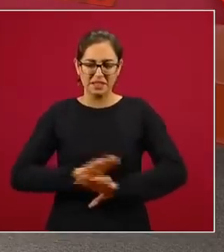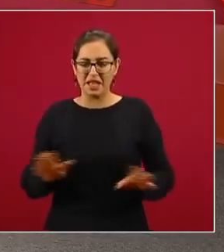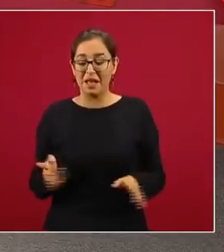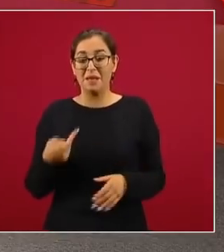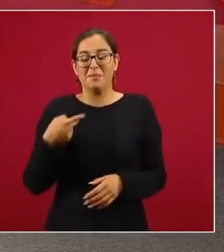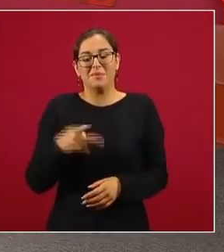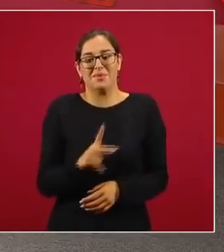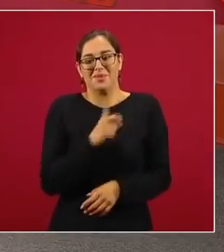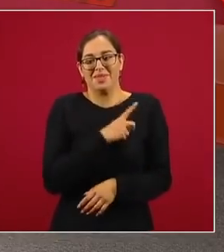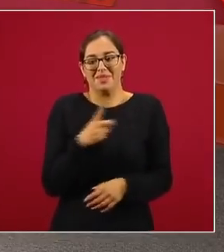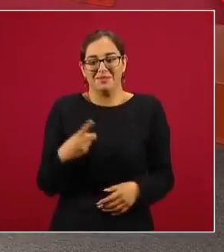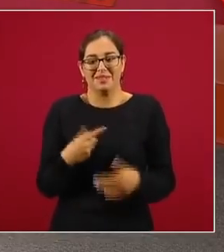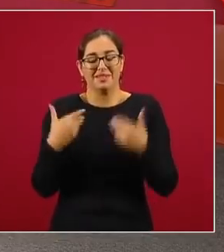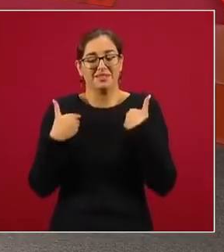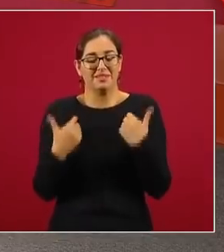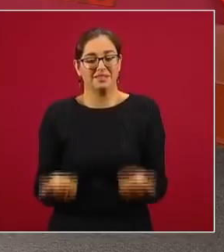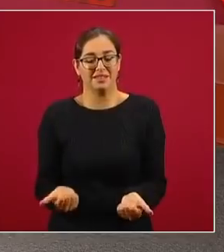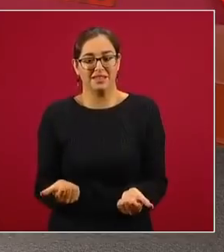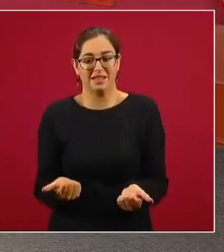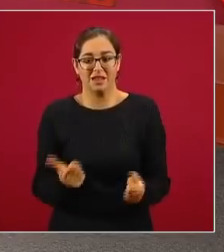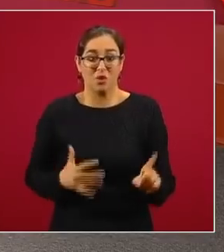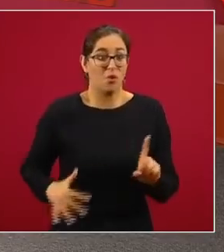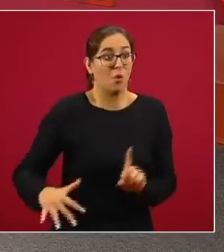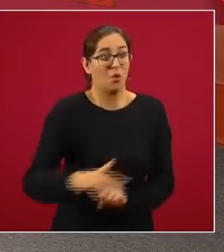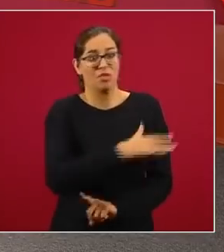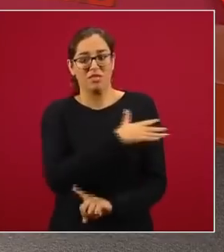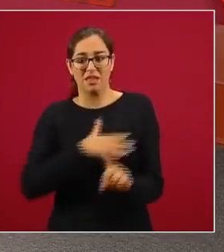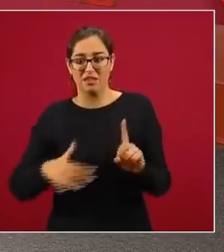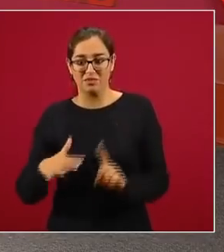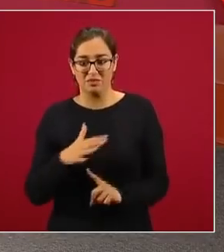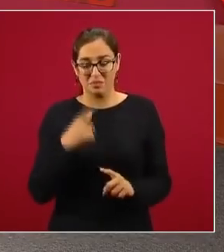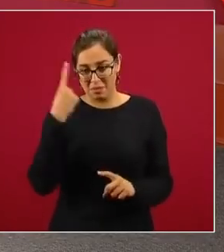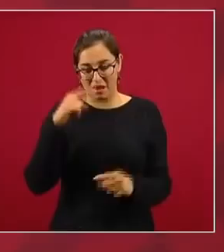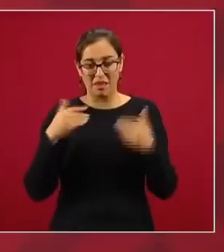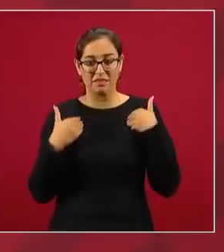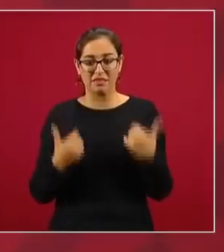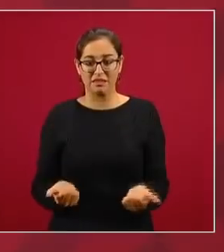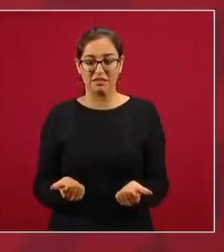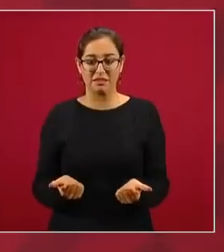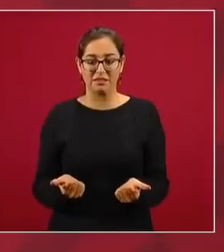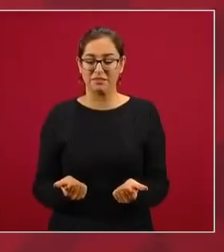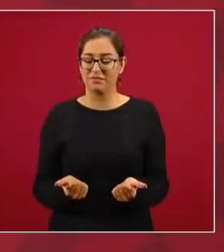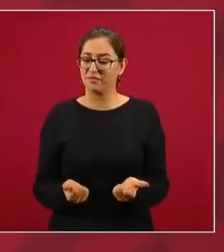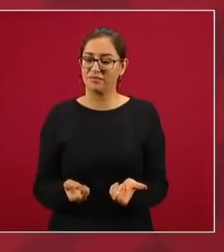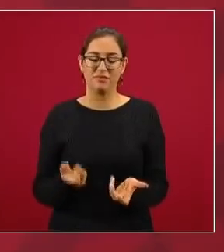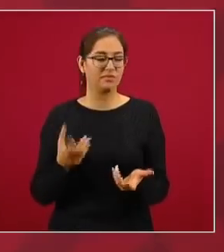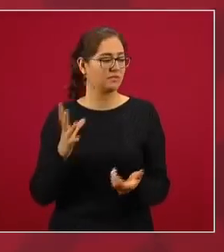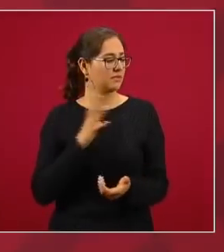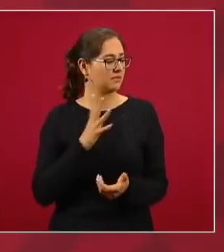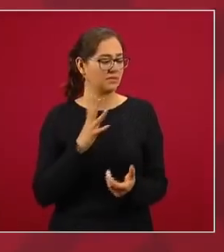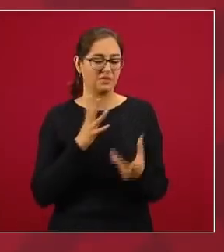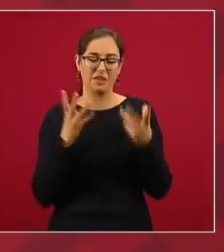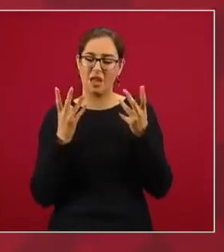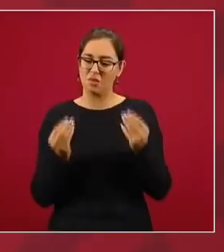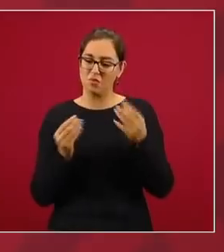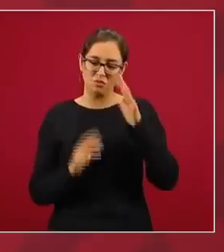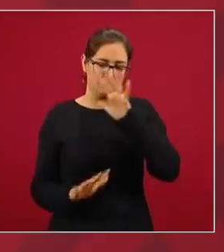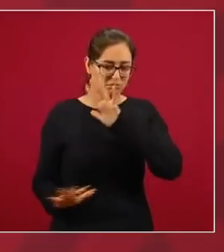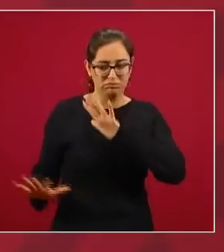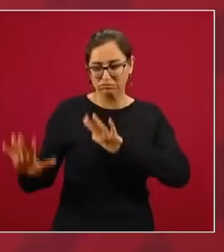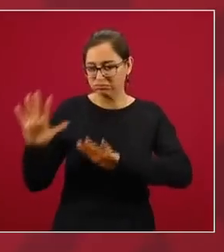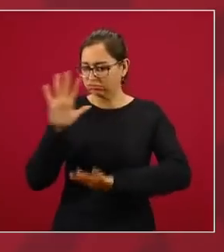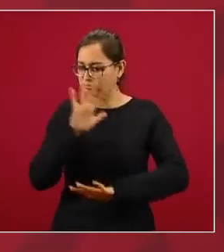si no contextualizamos no nos entendemos. Entonces hay mucha manipulación en los medios